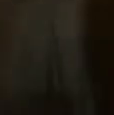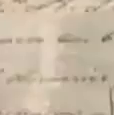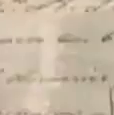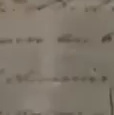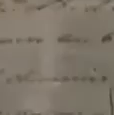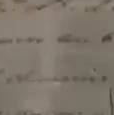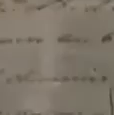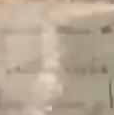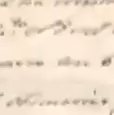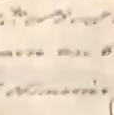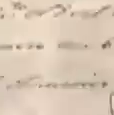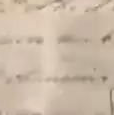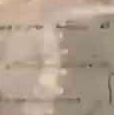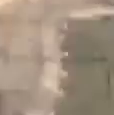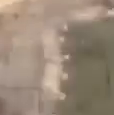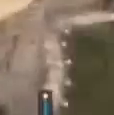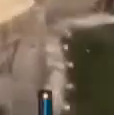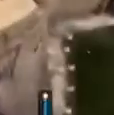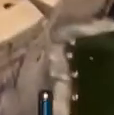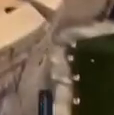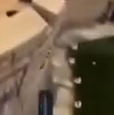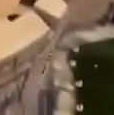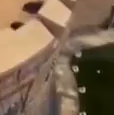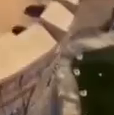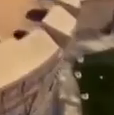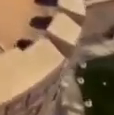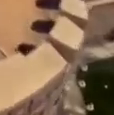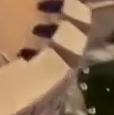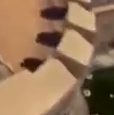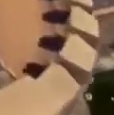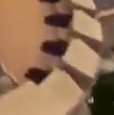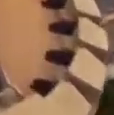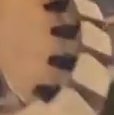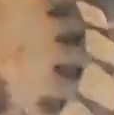El capitán del puerto del...